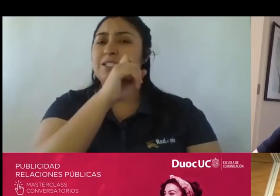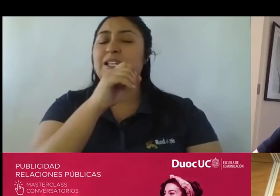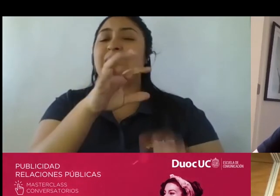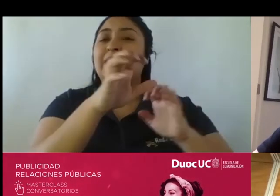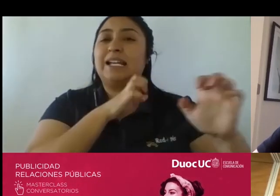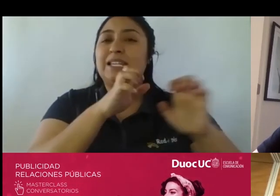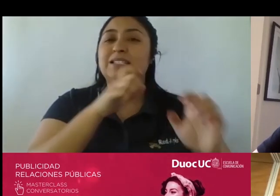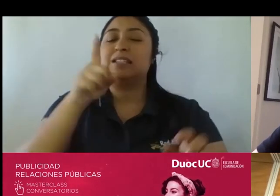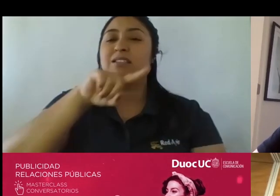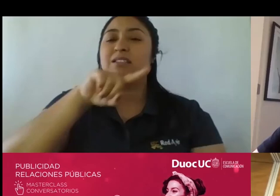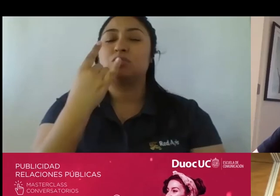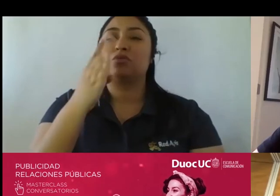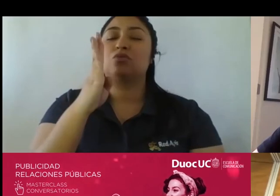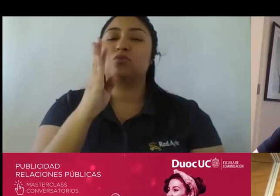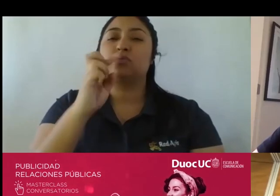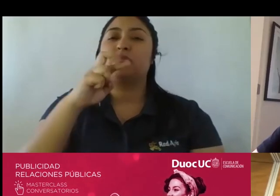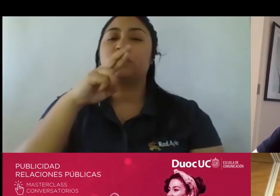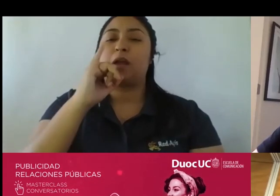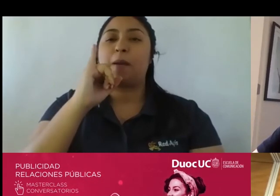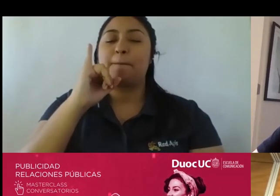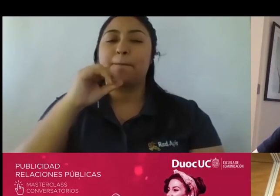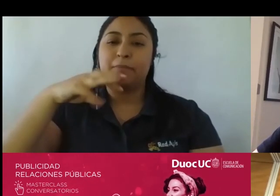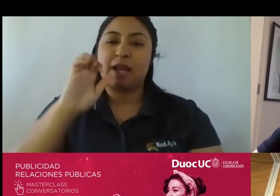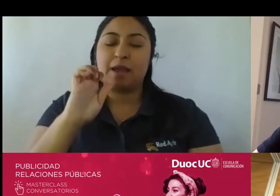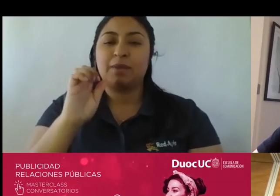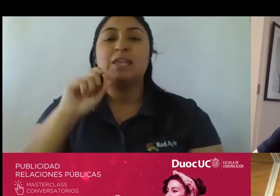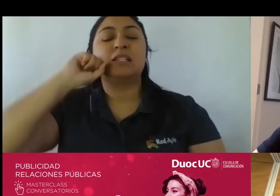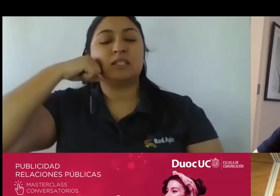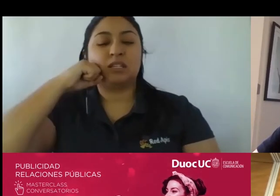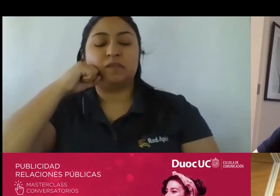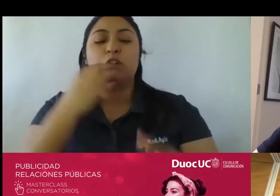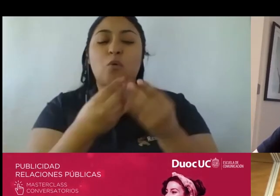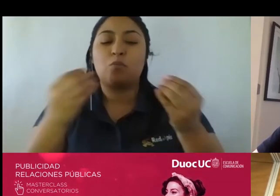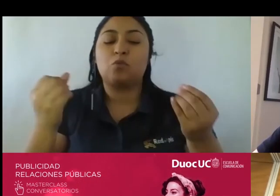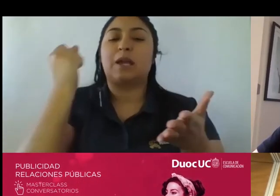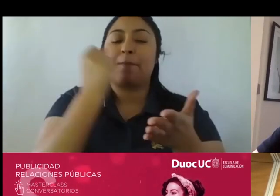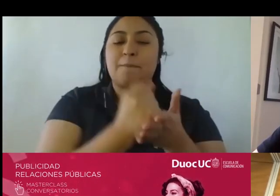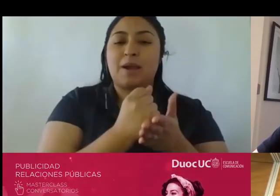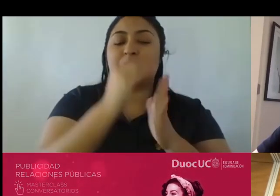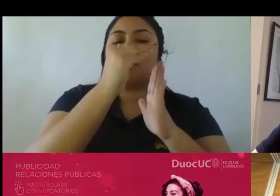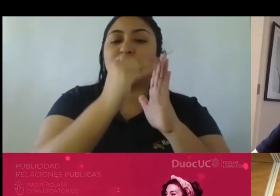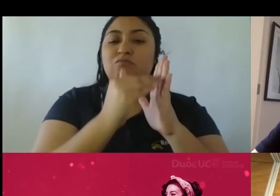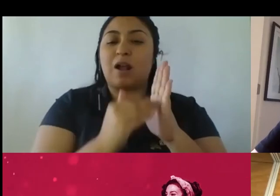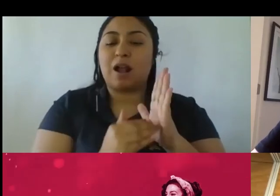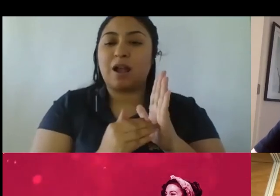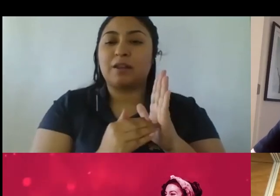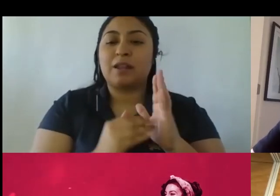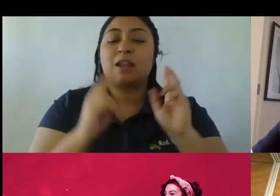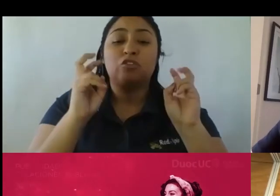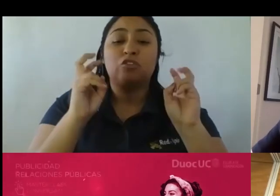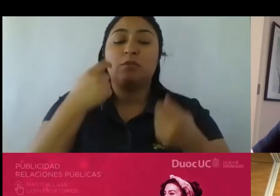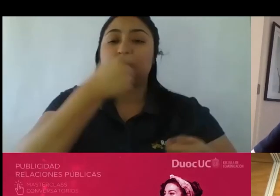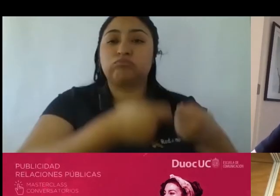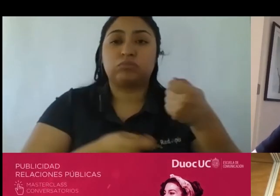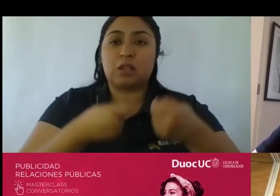significó que muchas marcas bajaran considerablemente sus rangos de inversión por ahí por el año 2009 que era donde partían la serie de